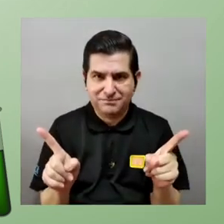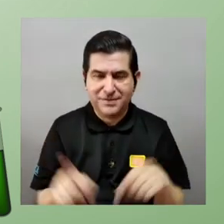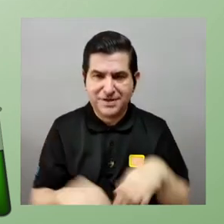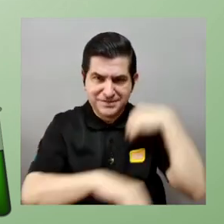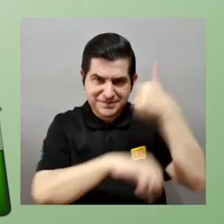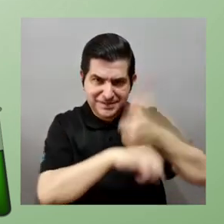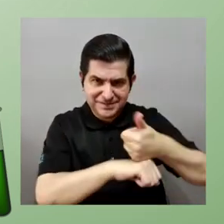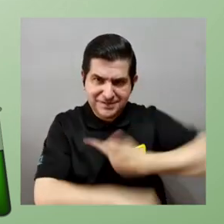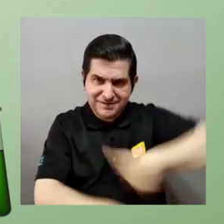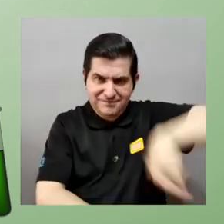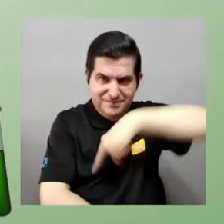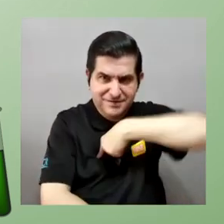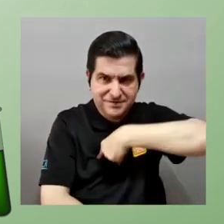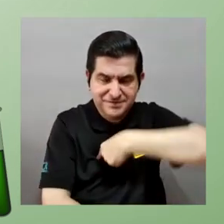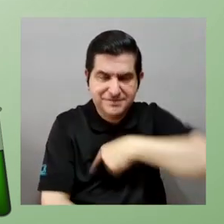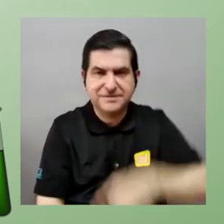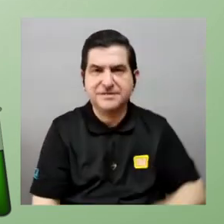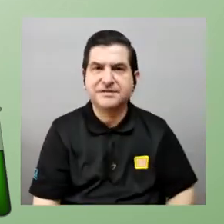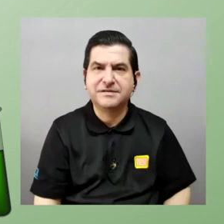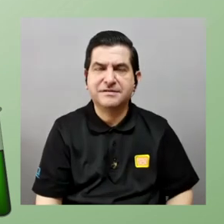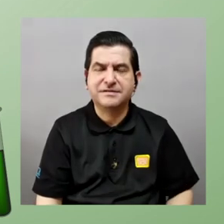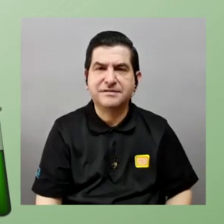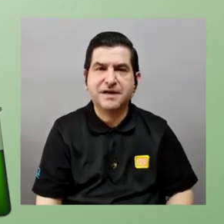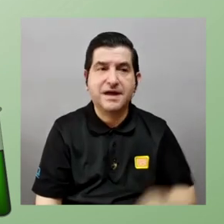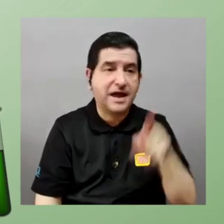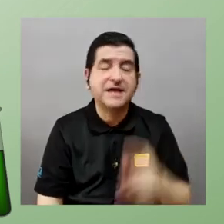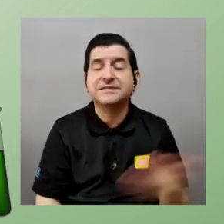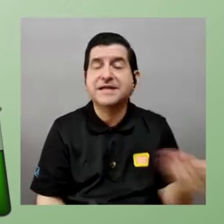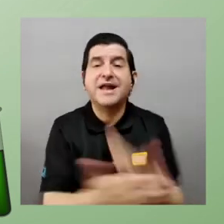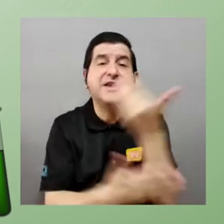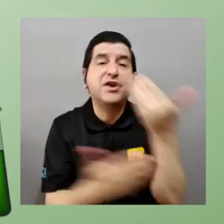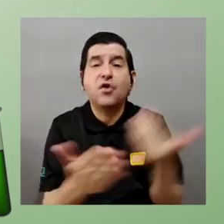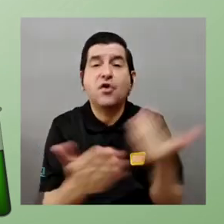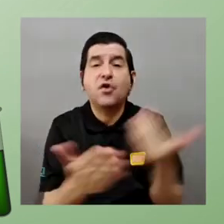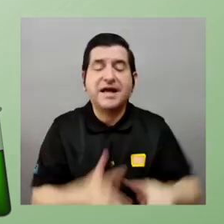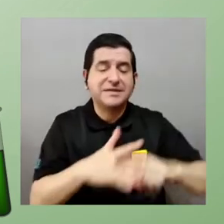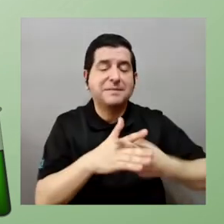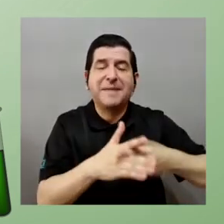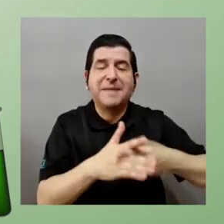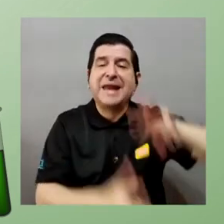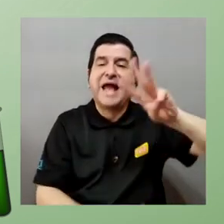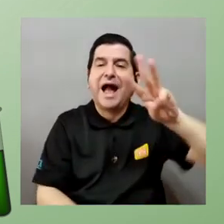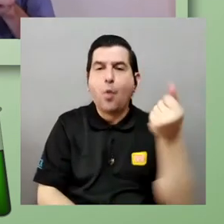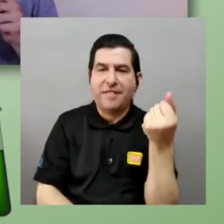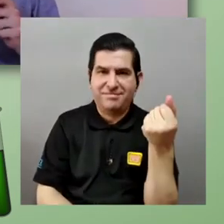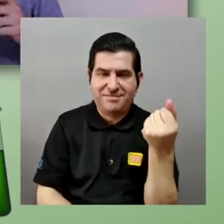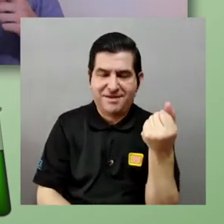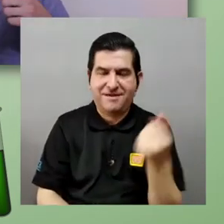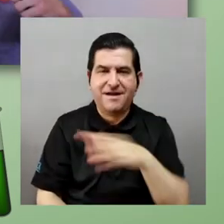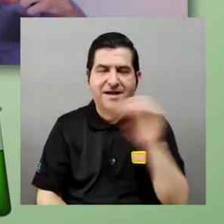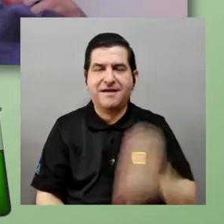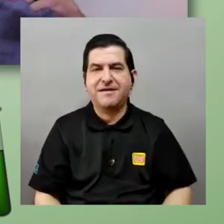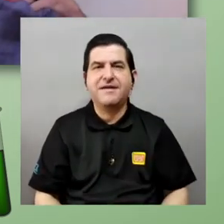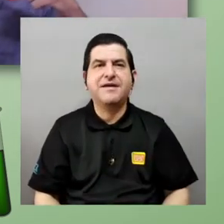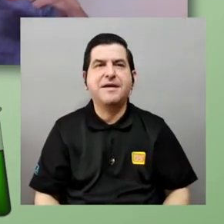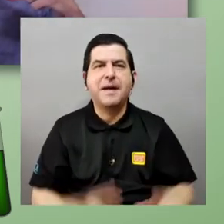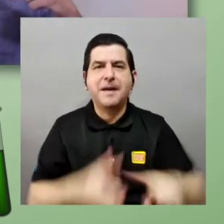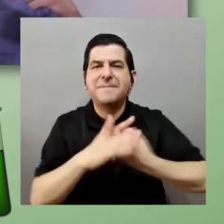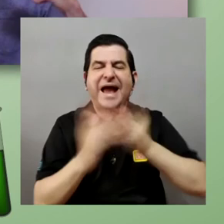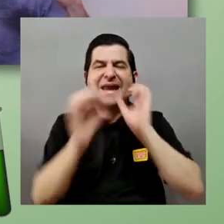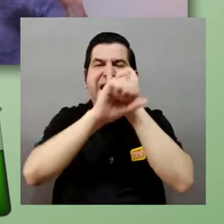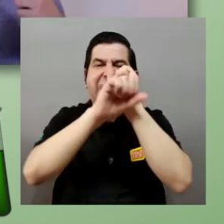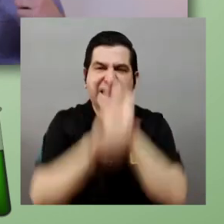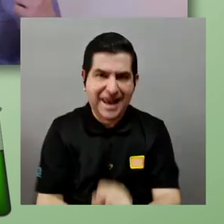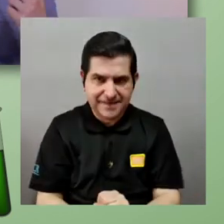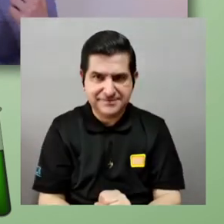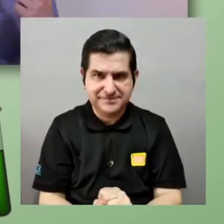si se plantea hacemos la esa novedad de la mecánica cuántica y la la mecánica